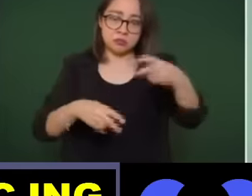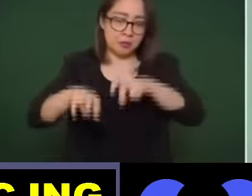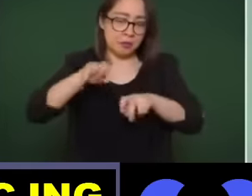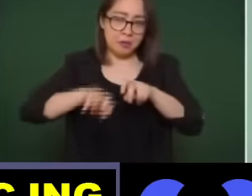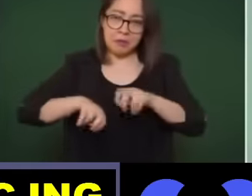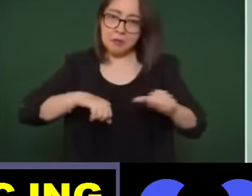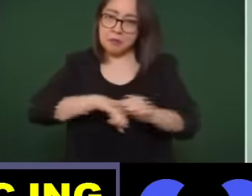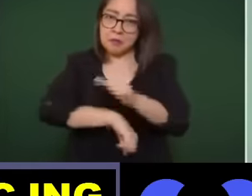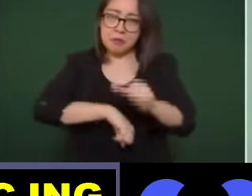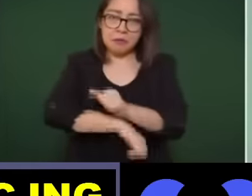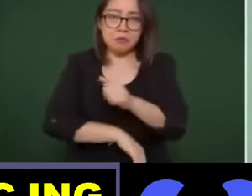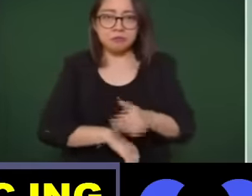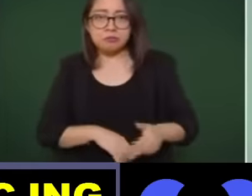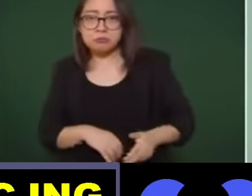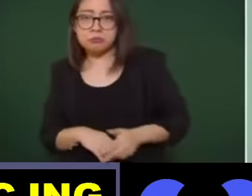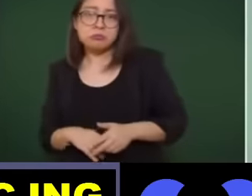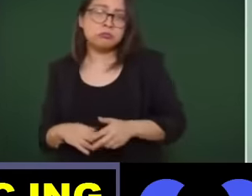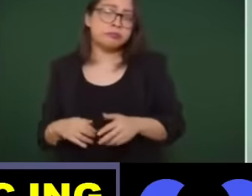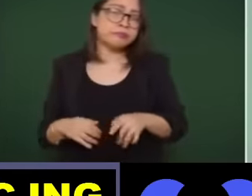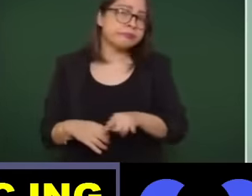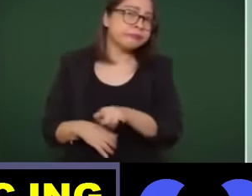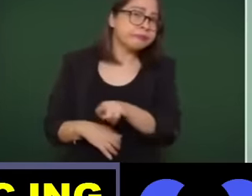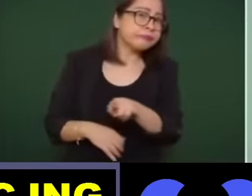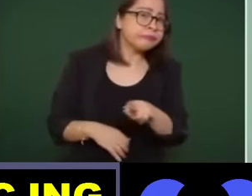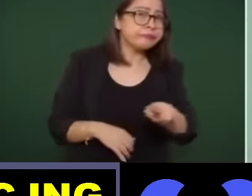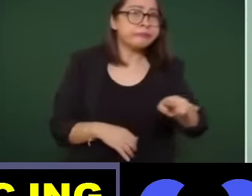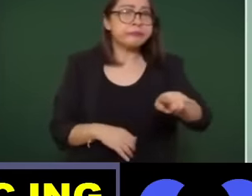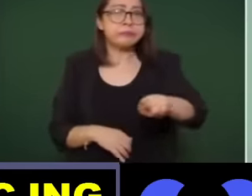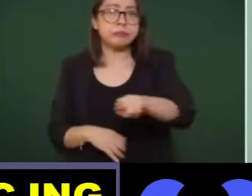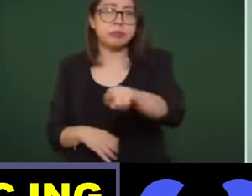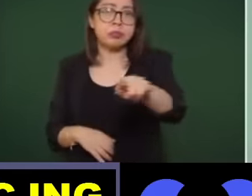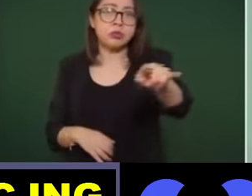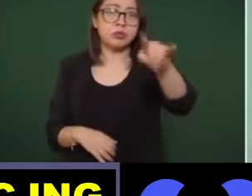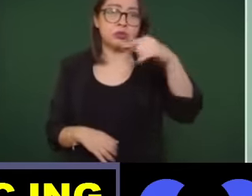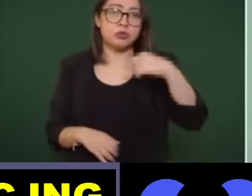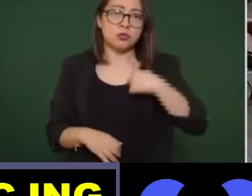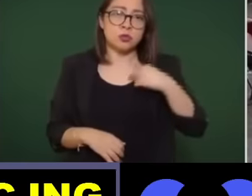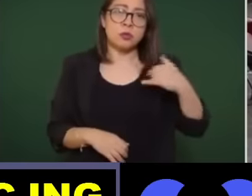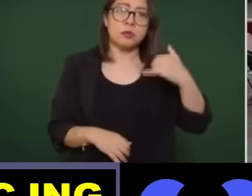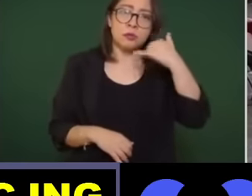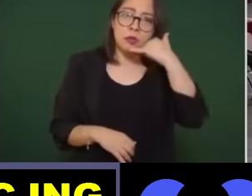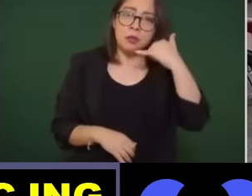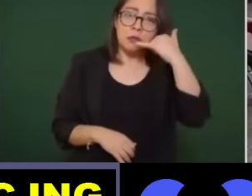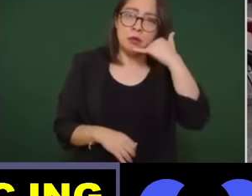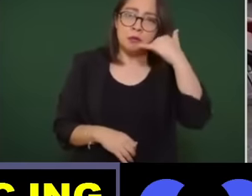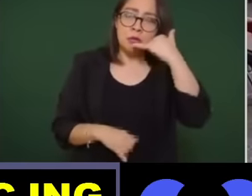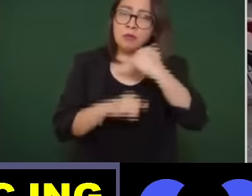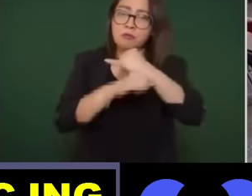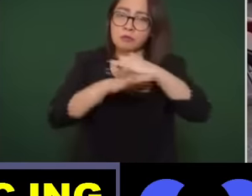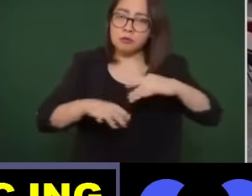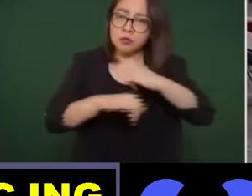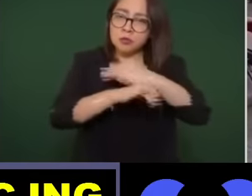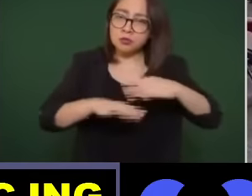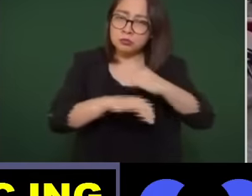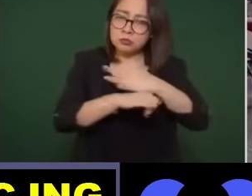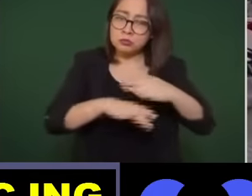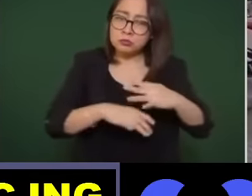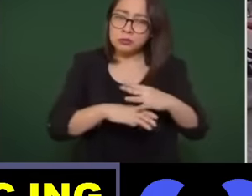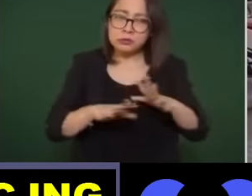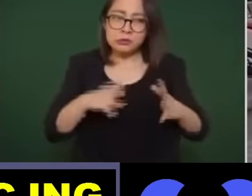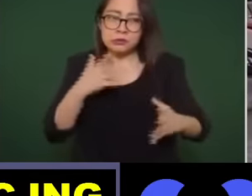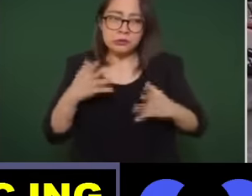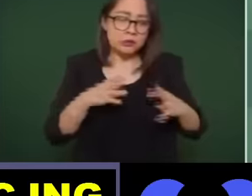y en el camino iba yo recibiendo información y tomando